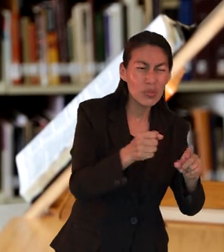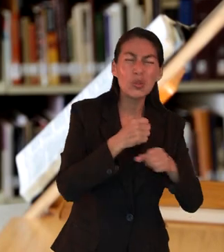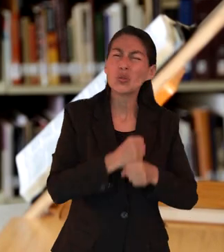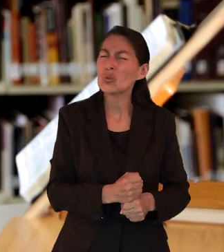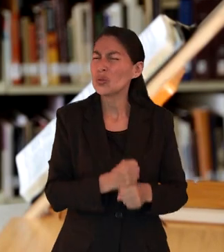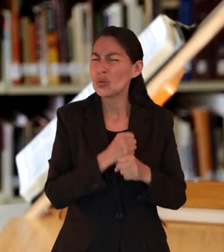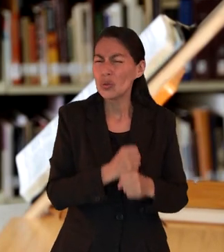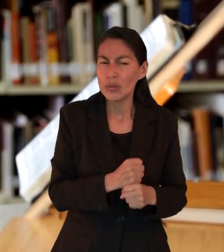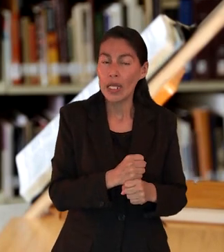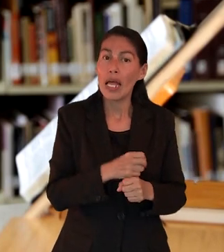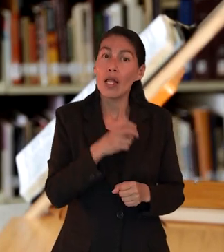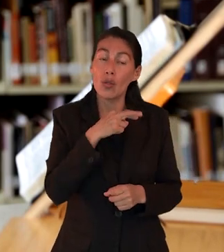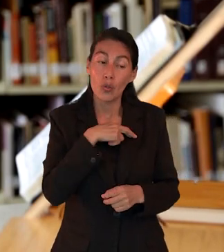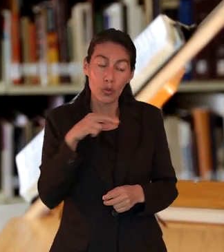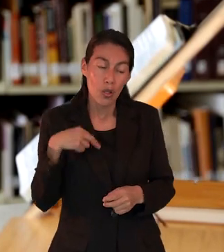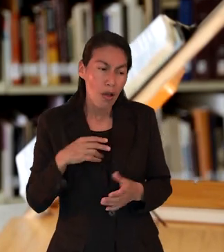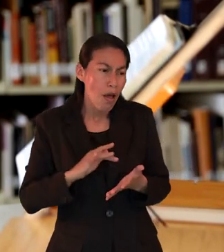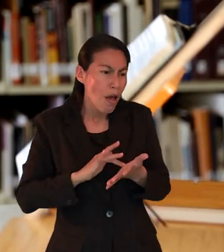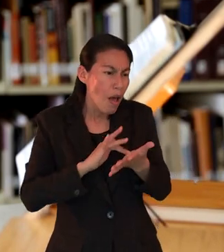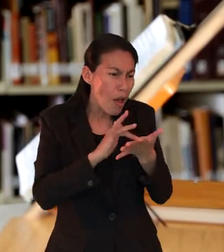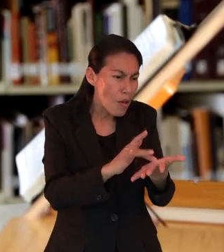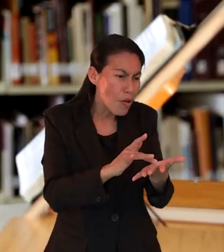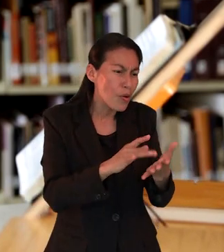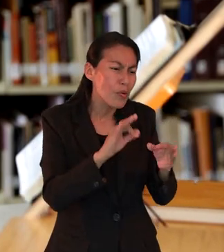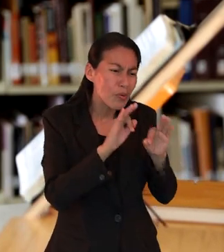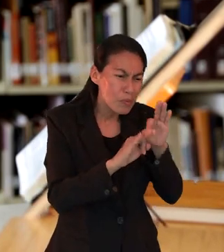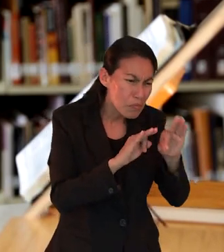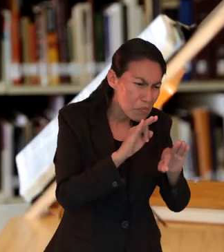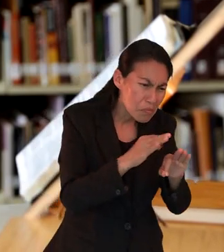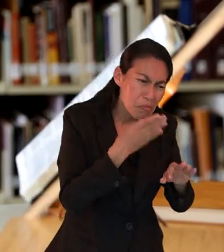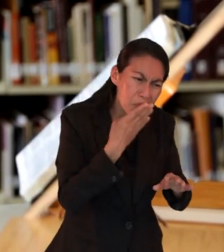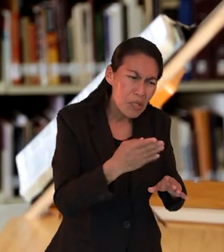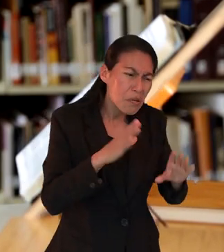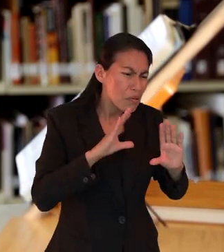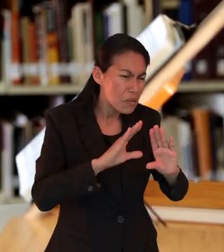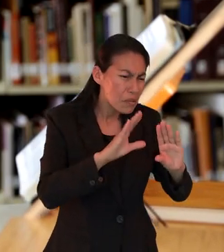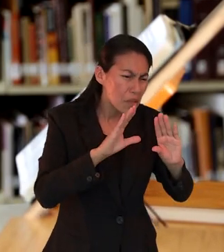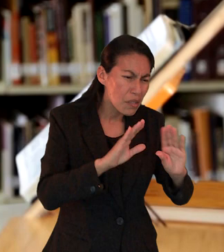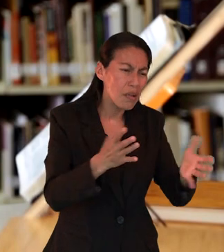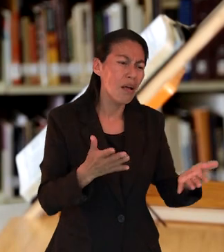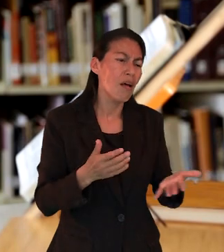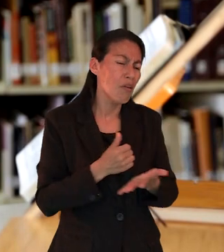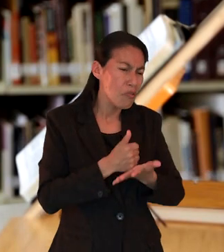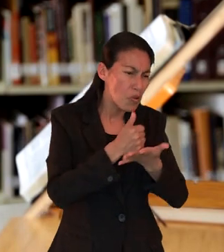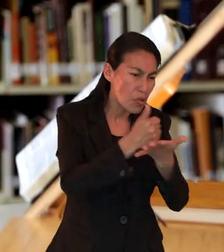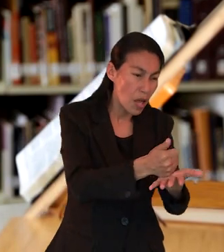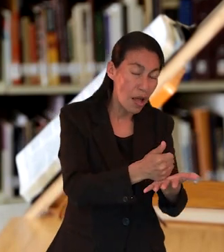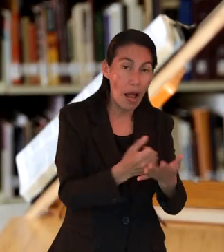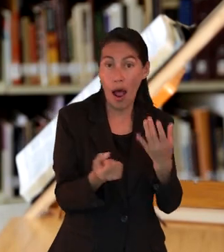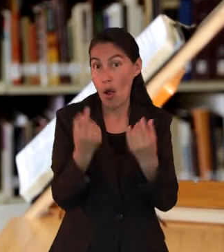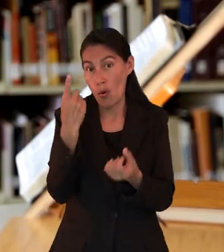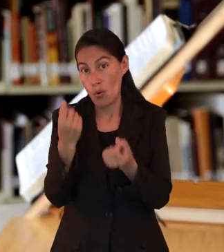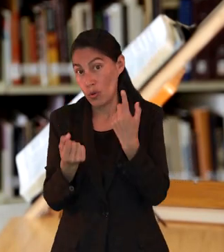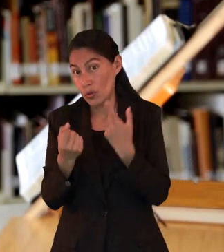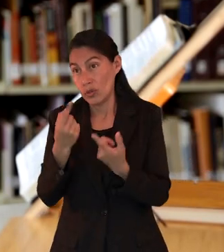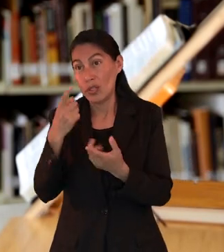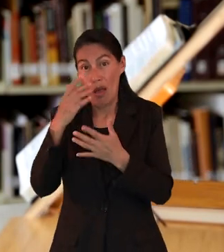hacer esta obra fraterna con creyentes y con no creyentes.